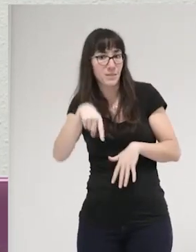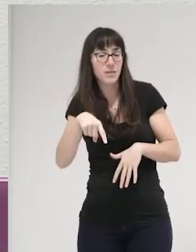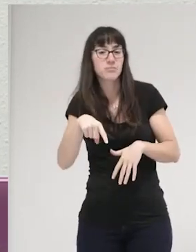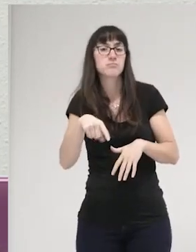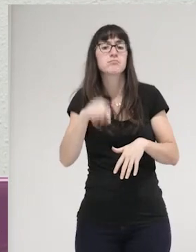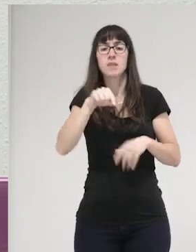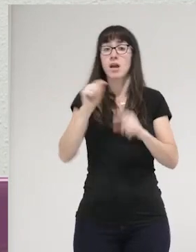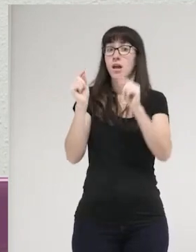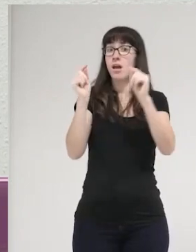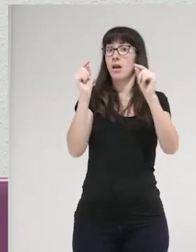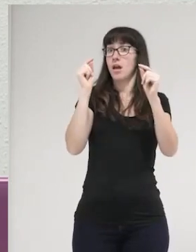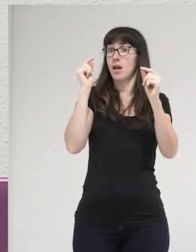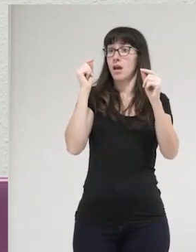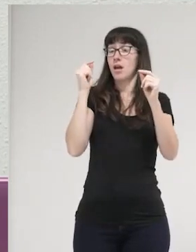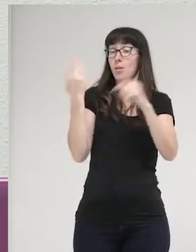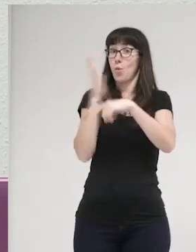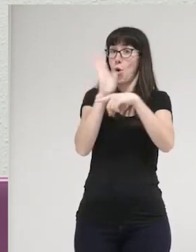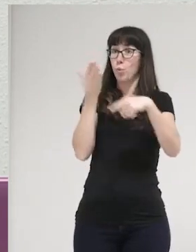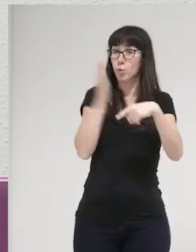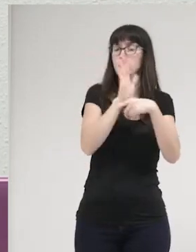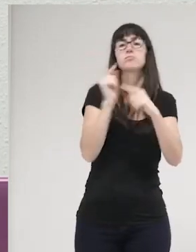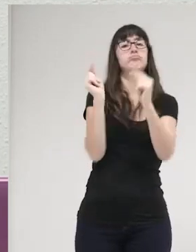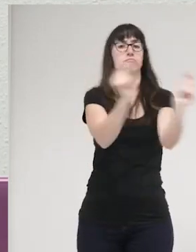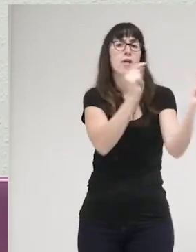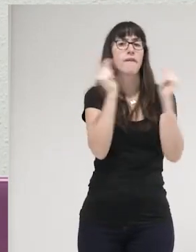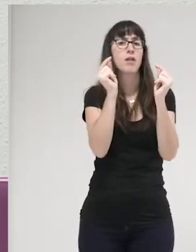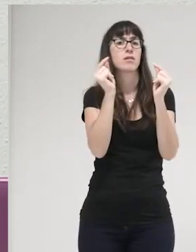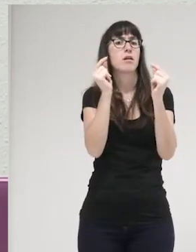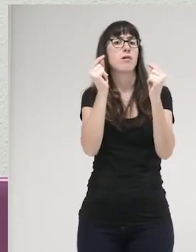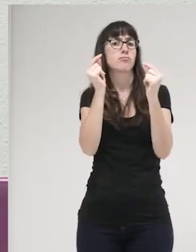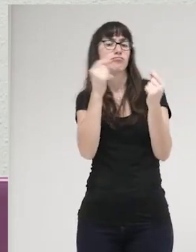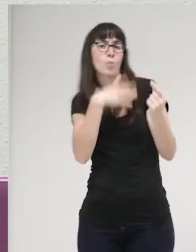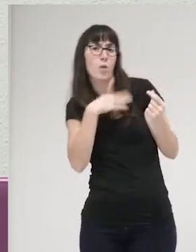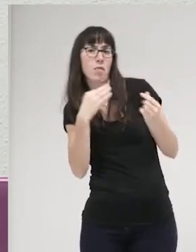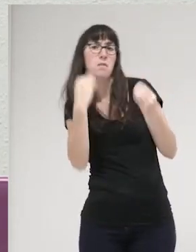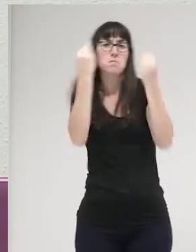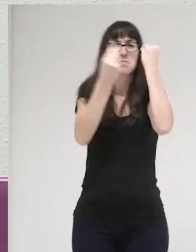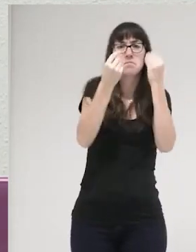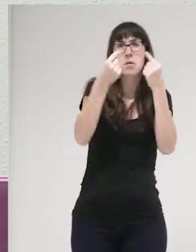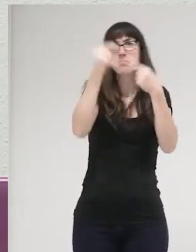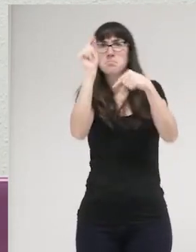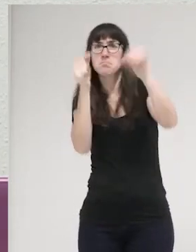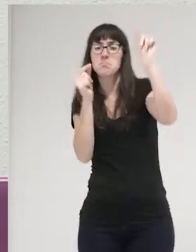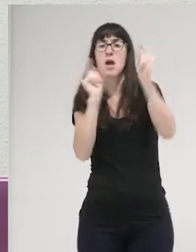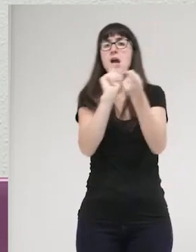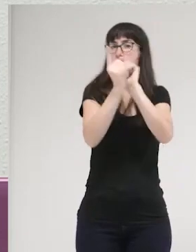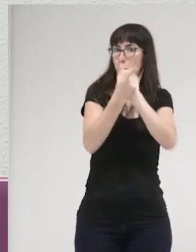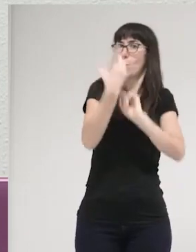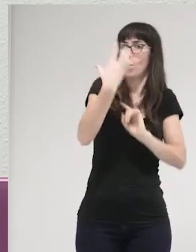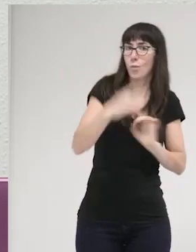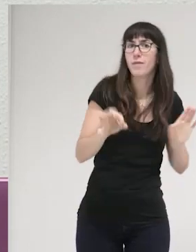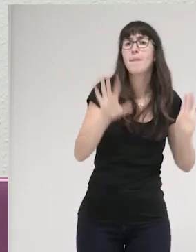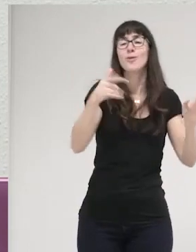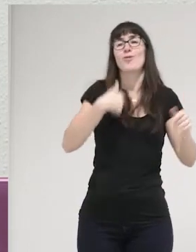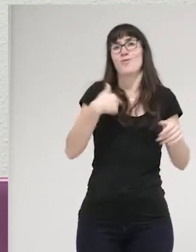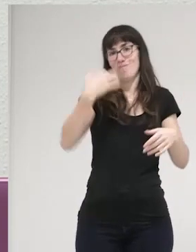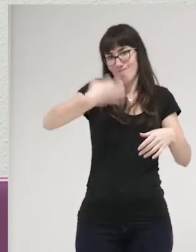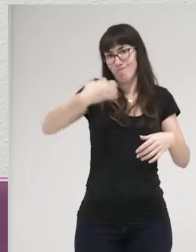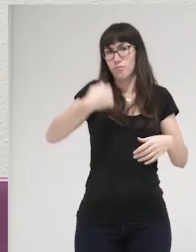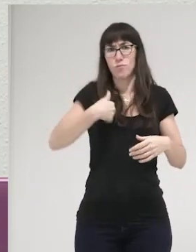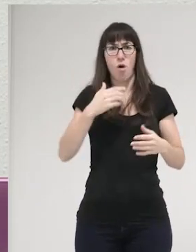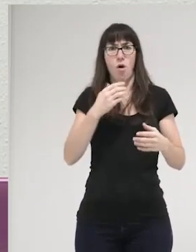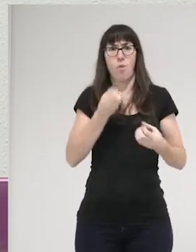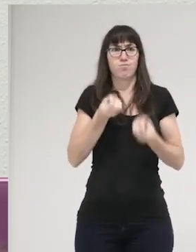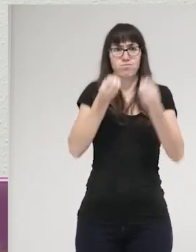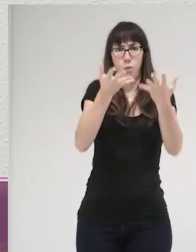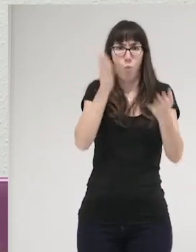discusión, están abiertas a debate, son cosas que probablemente necesiten matices en algún momento, pero que, como yo soy muy bruta, pues yo os las